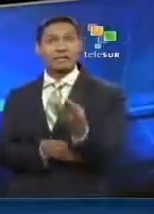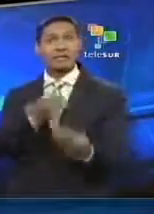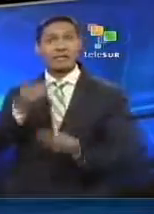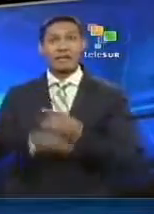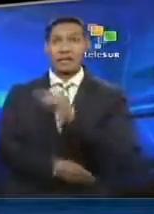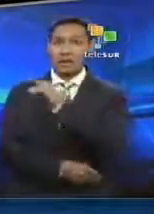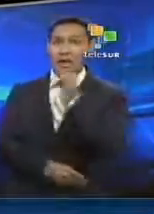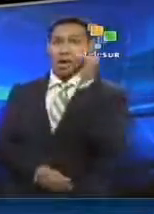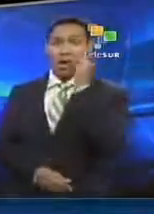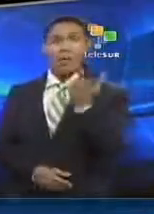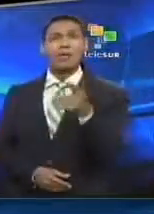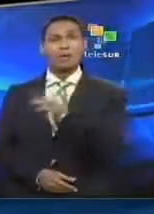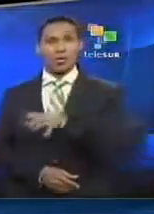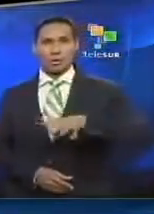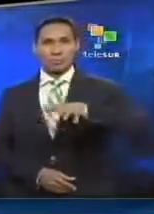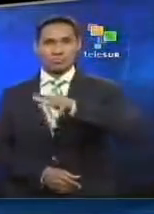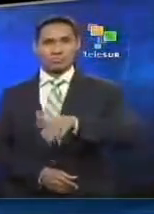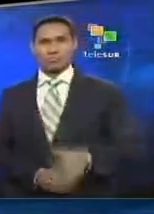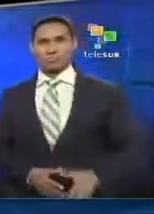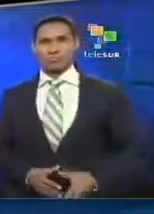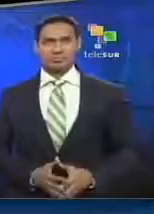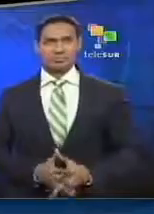realiza Yalet Meshal a la zona.